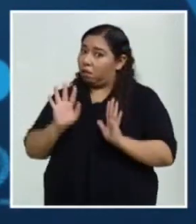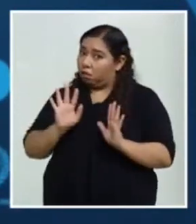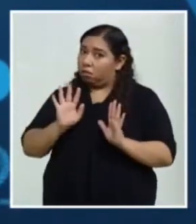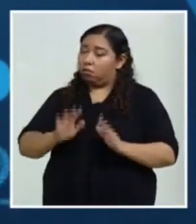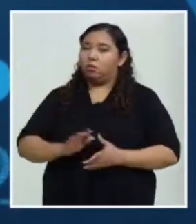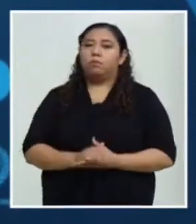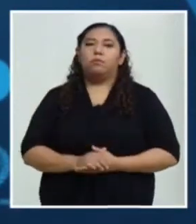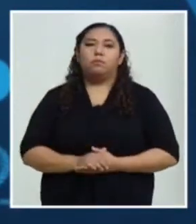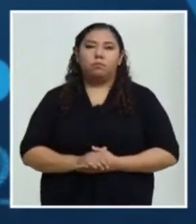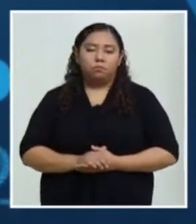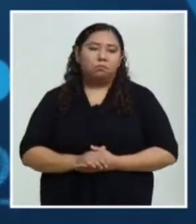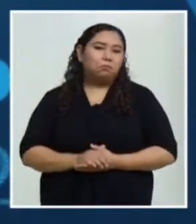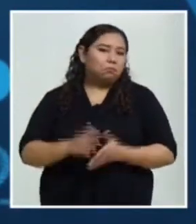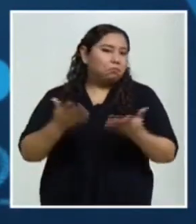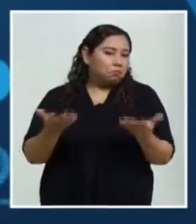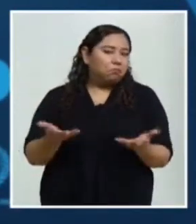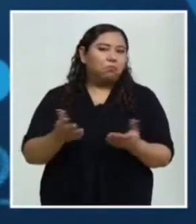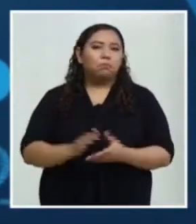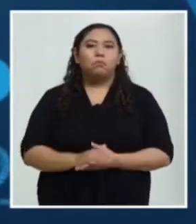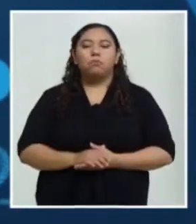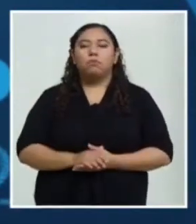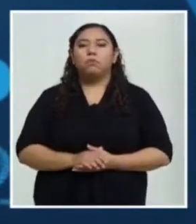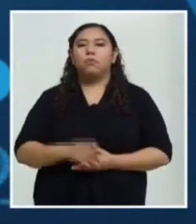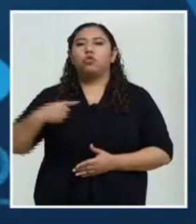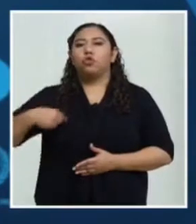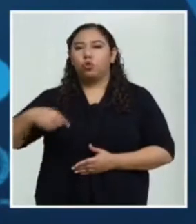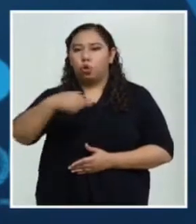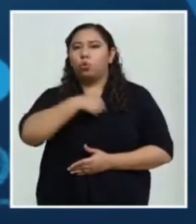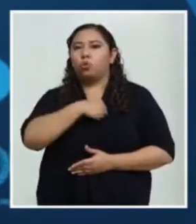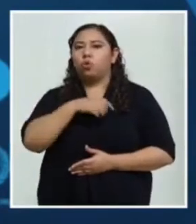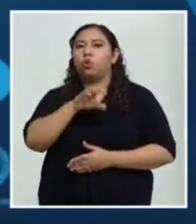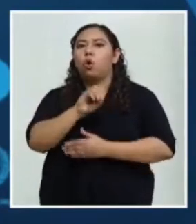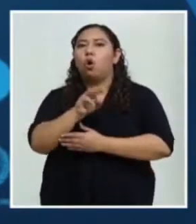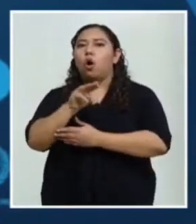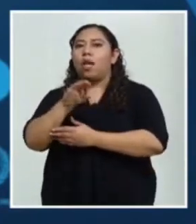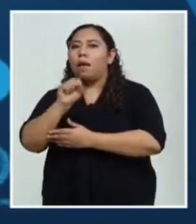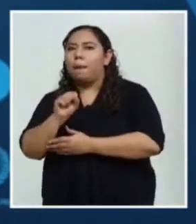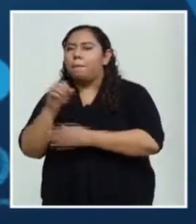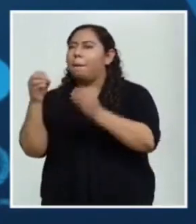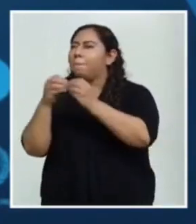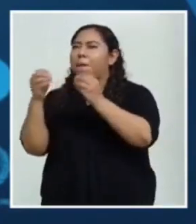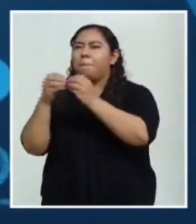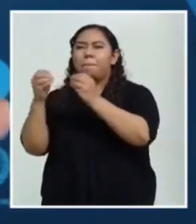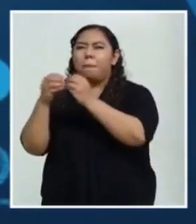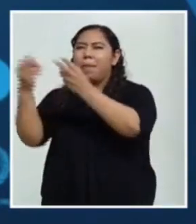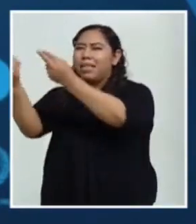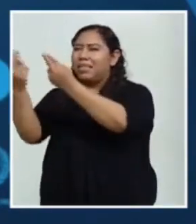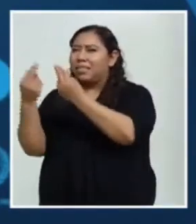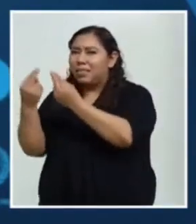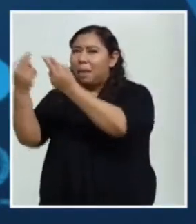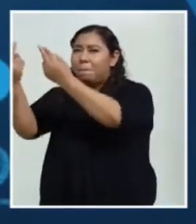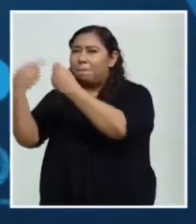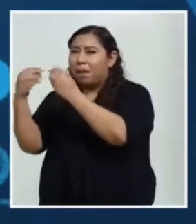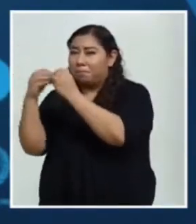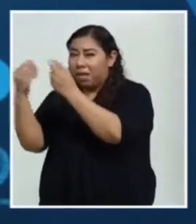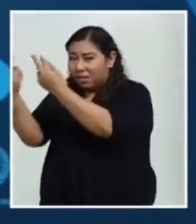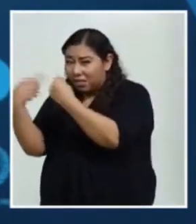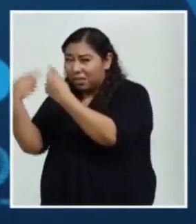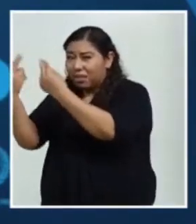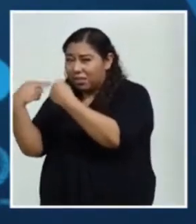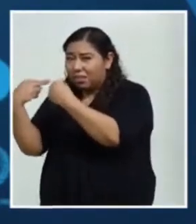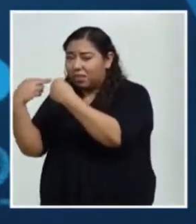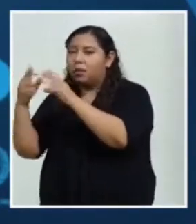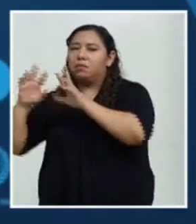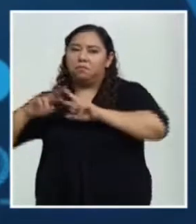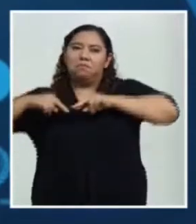ir más allá. Y para eso estamos a buscar más donaciones para COVAX, a buscar ampliar los acuerdos